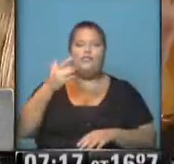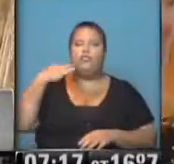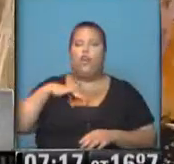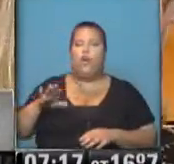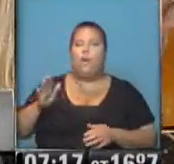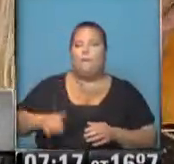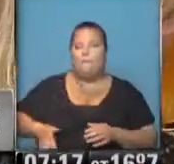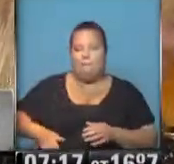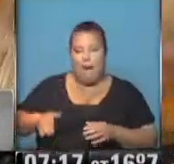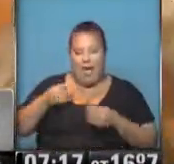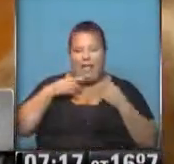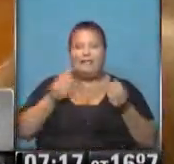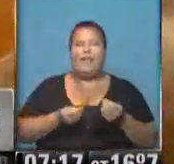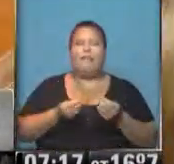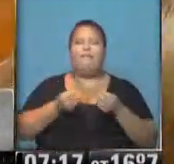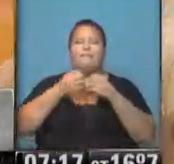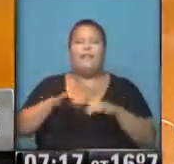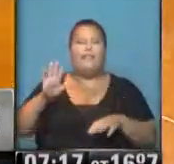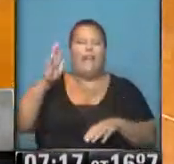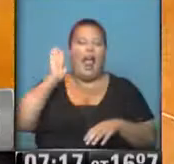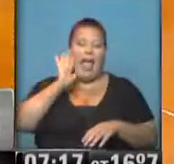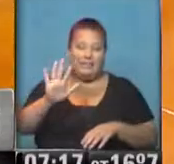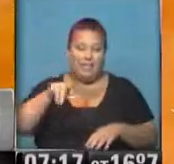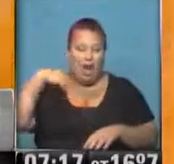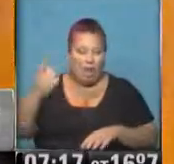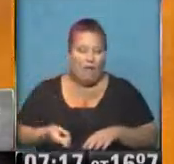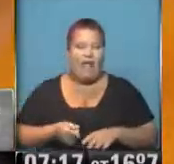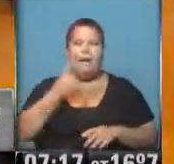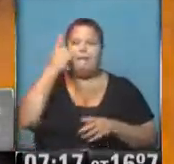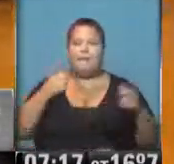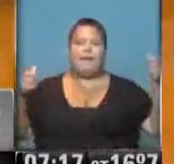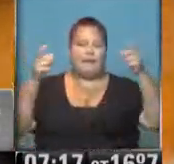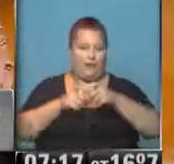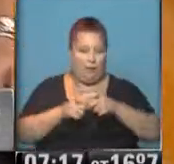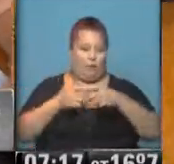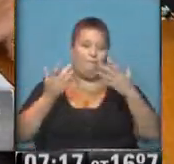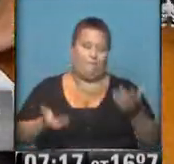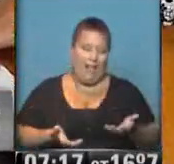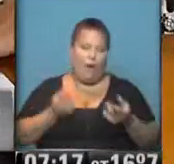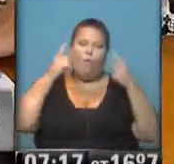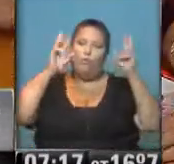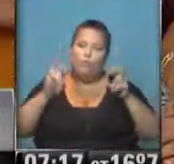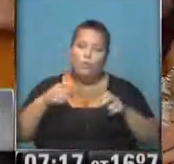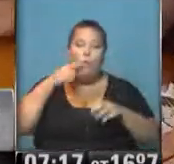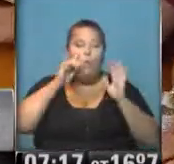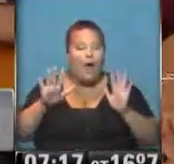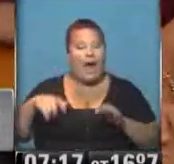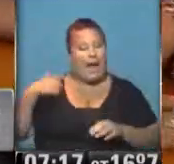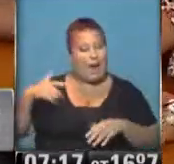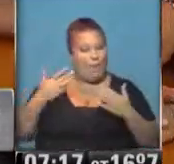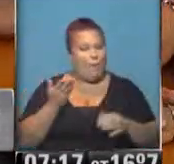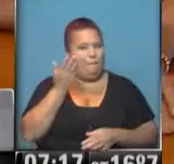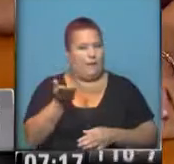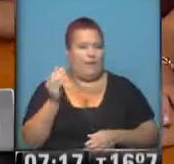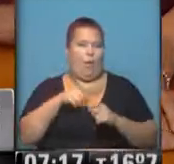bolsillo. A partir de las 17, entonces, mañana será este primer encuentro. Y claro, una cosa, dicen, ojo, el gremio no descarta pedir